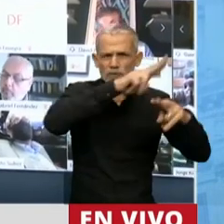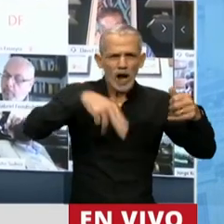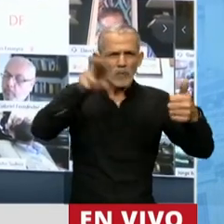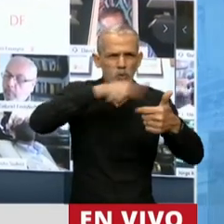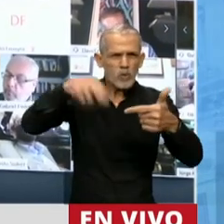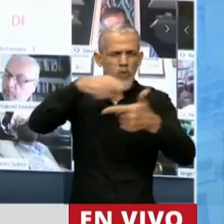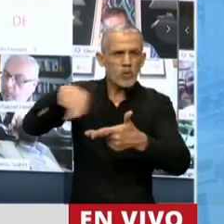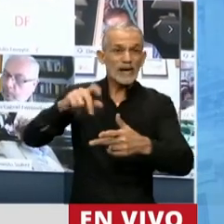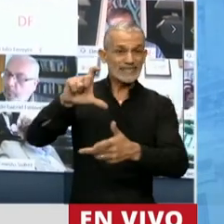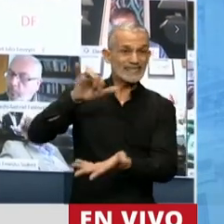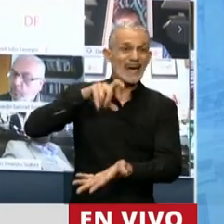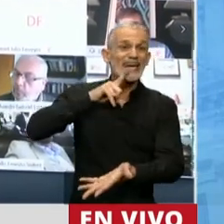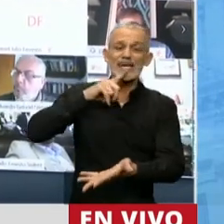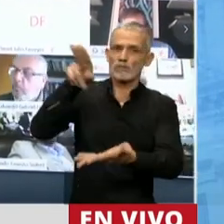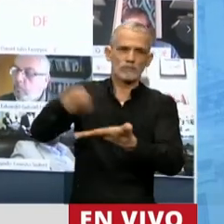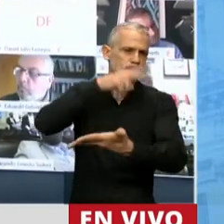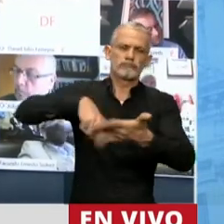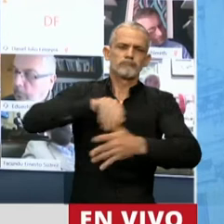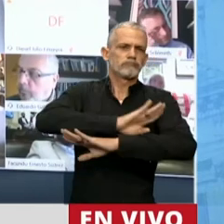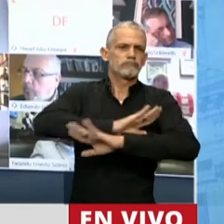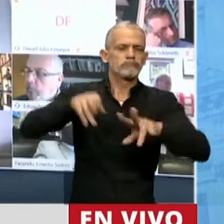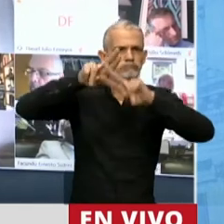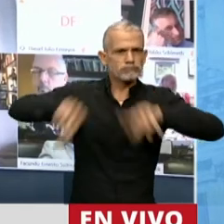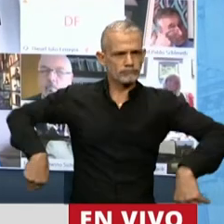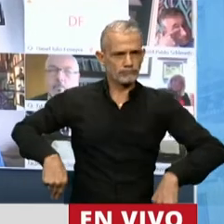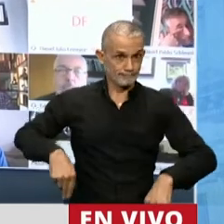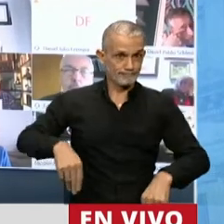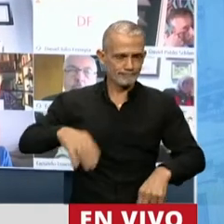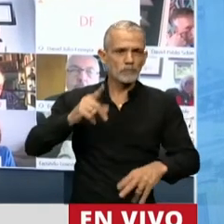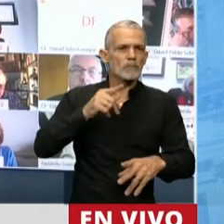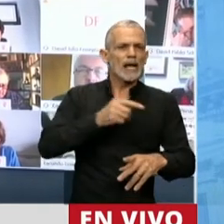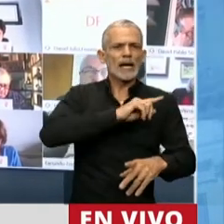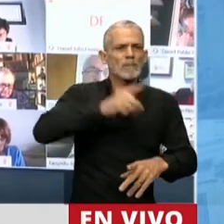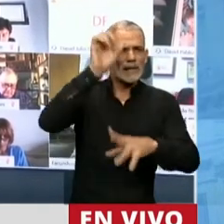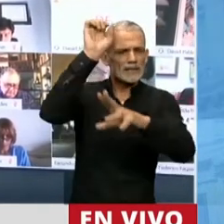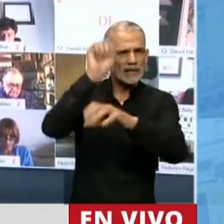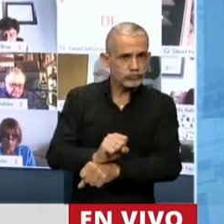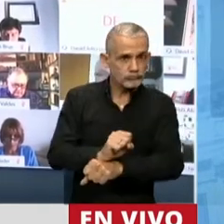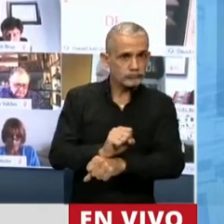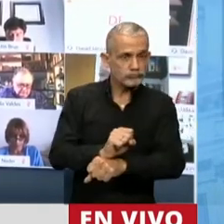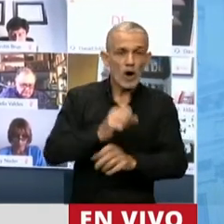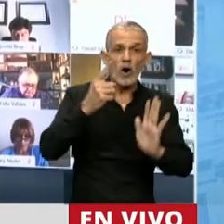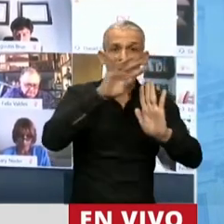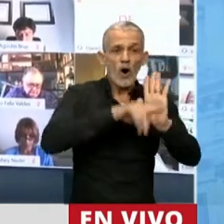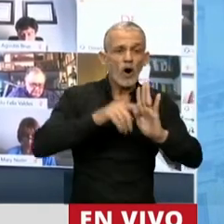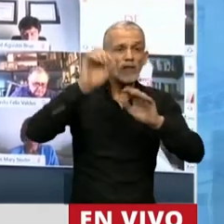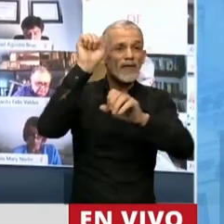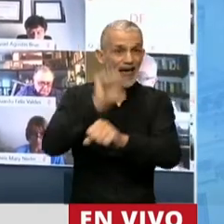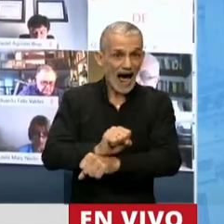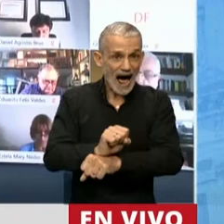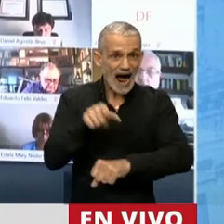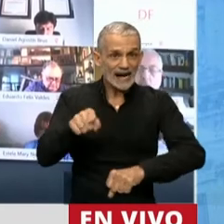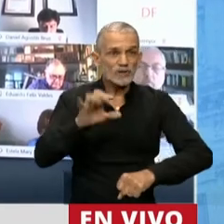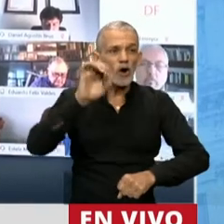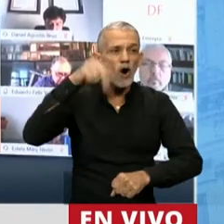esa CGT. Y dicta la detención, orden de arresto para Raimundo